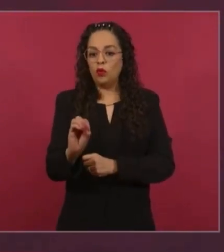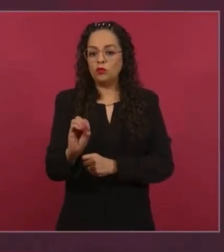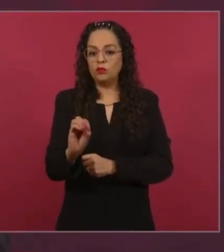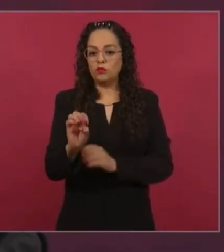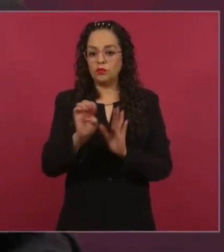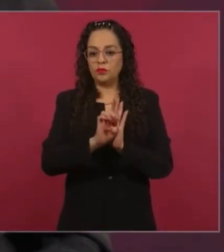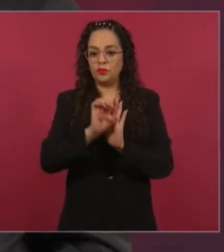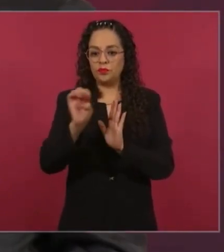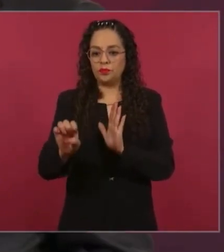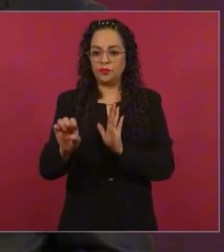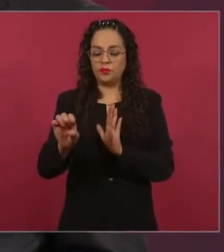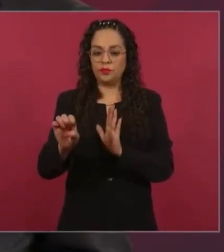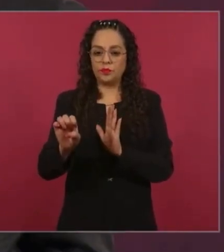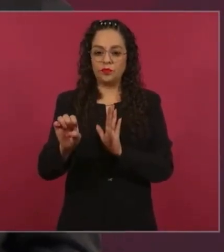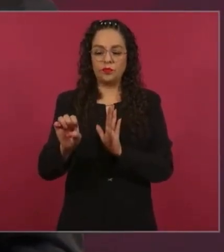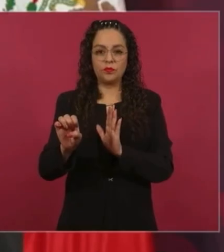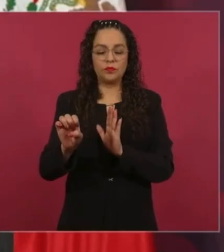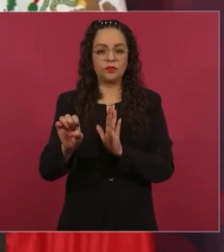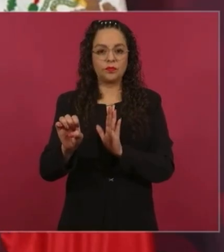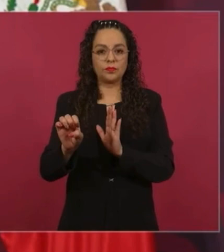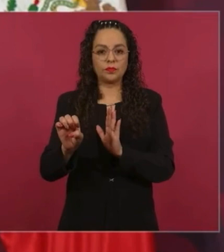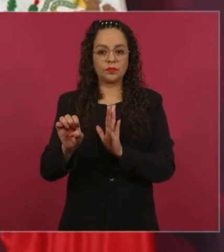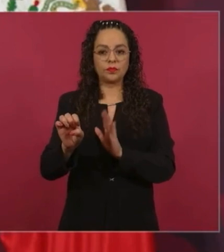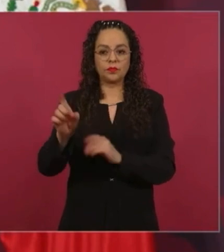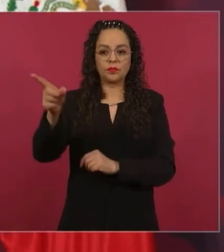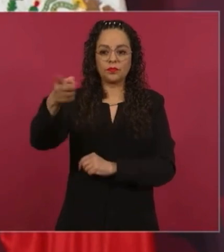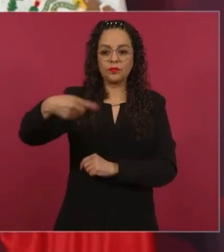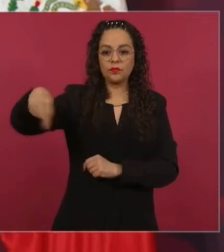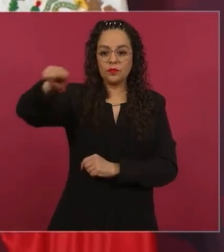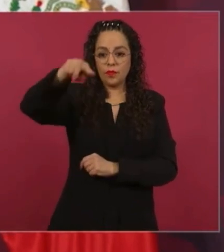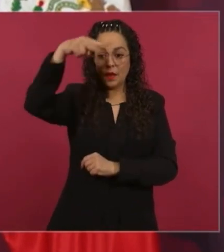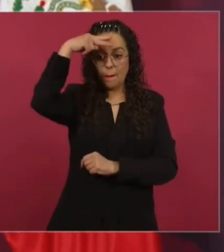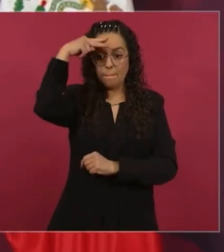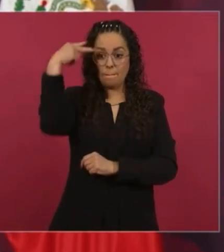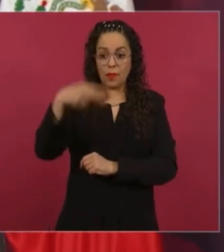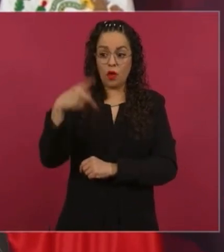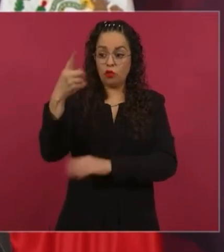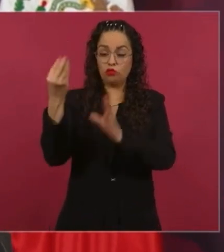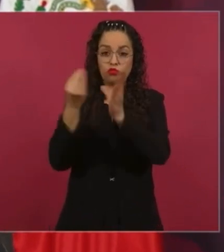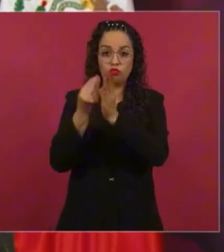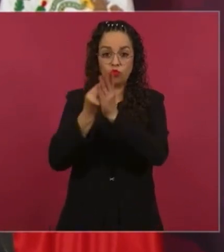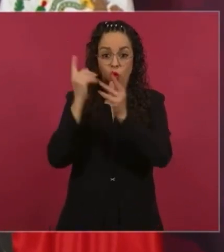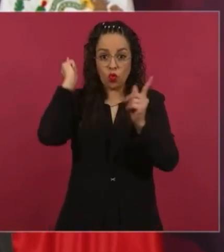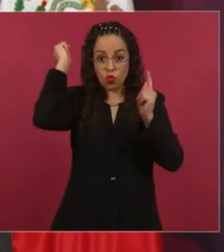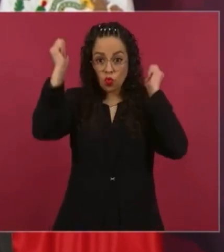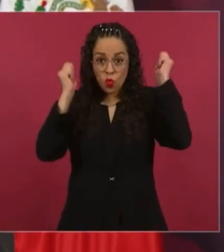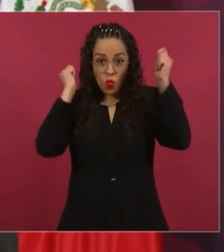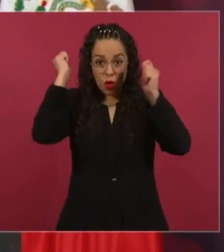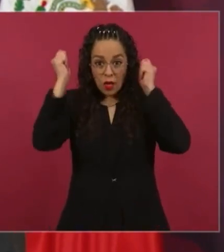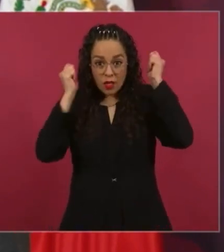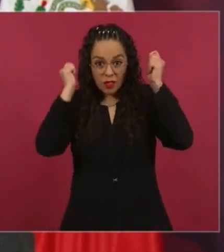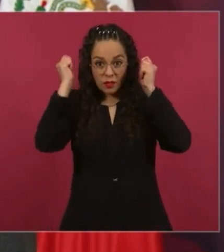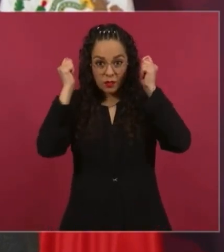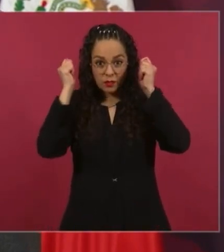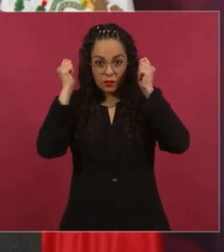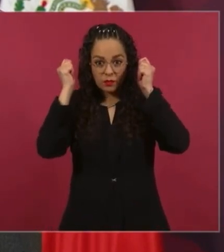turístico de México? De Guerrero, muchos,